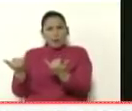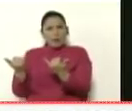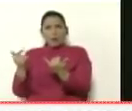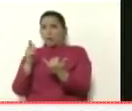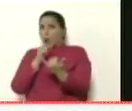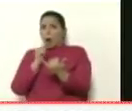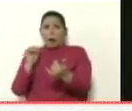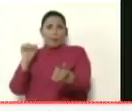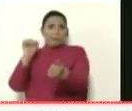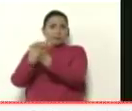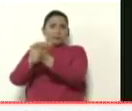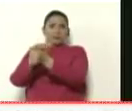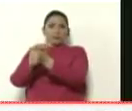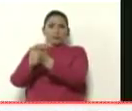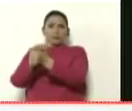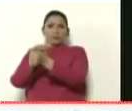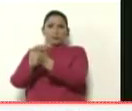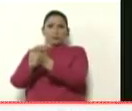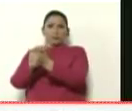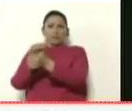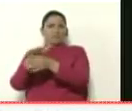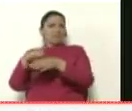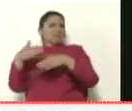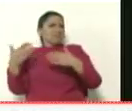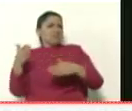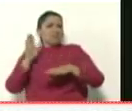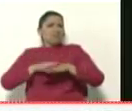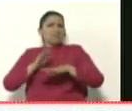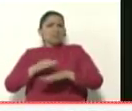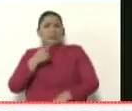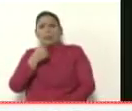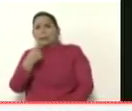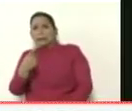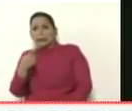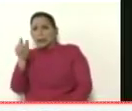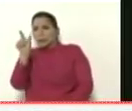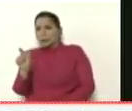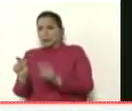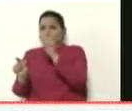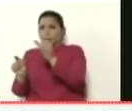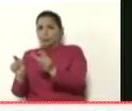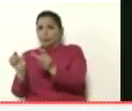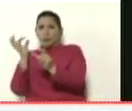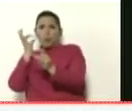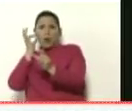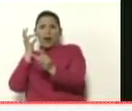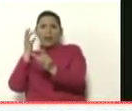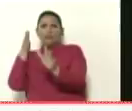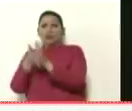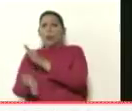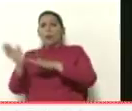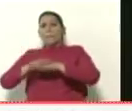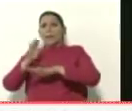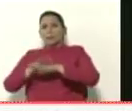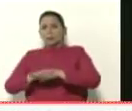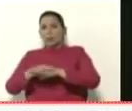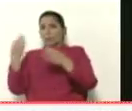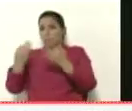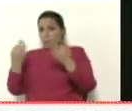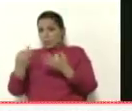capturado qué cosas tienen que decir esas señoras acerca de lo que ocurrió realmente esa noche